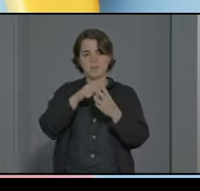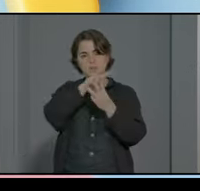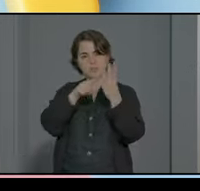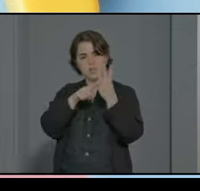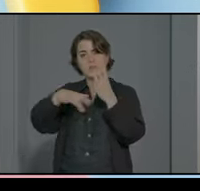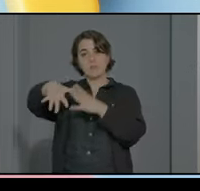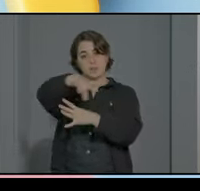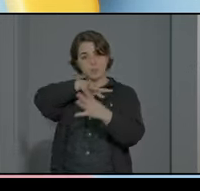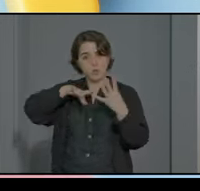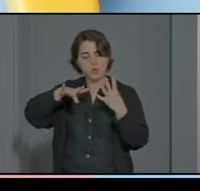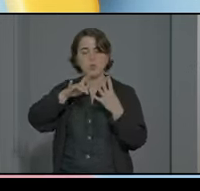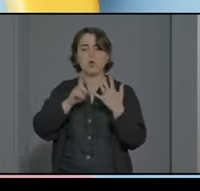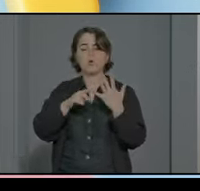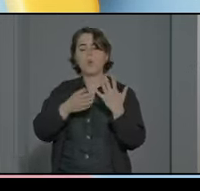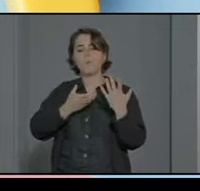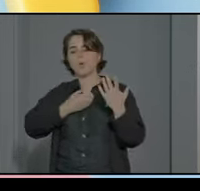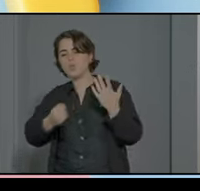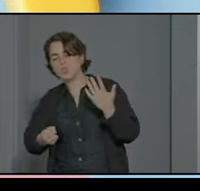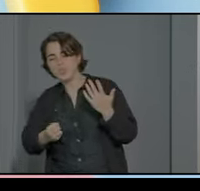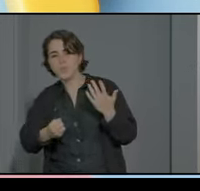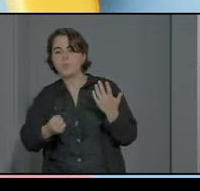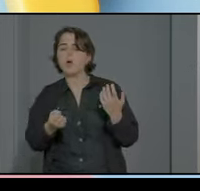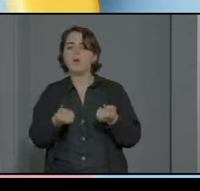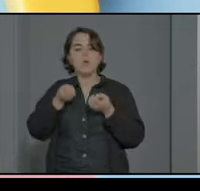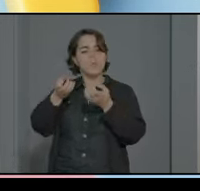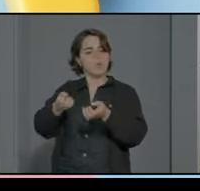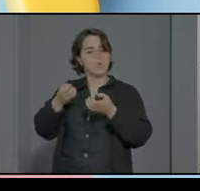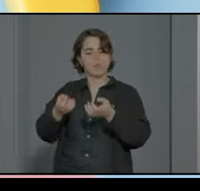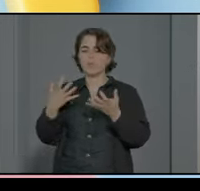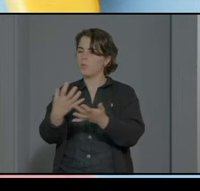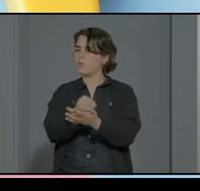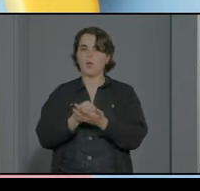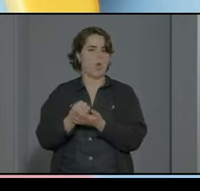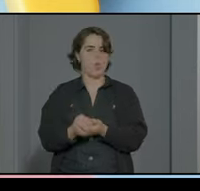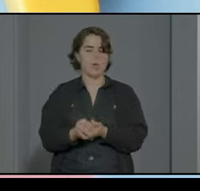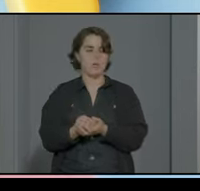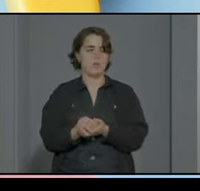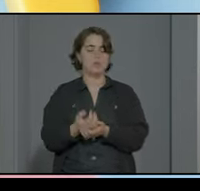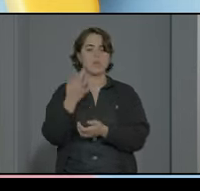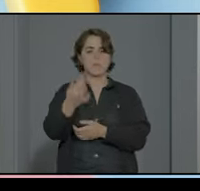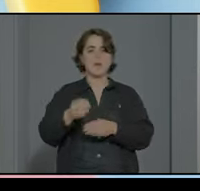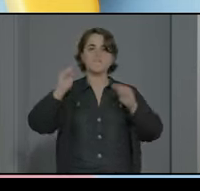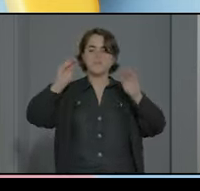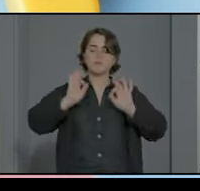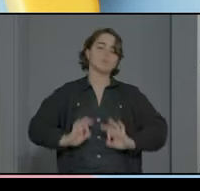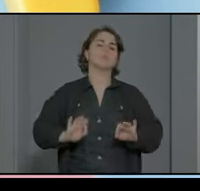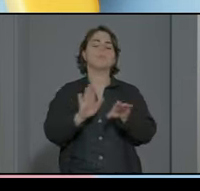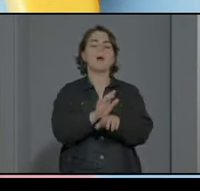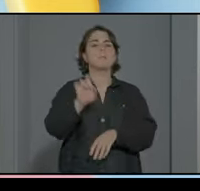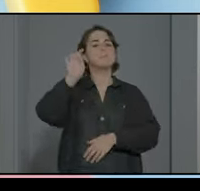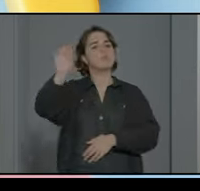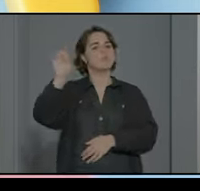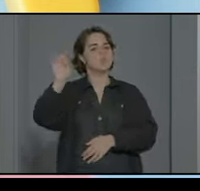entorno y si es posible al municipio etcétera todo lo que podamos ampliar ¿vale? y también formación específica profesores